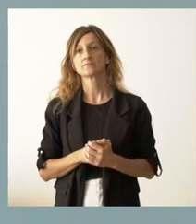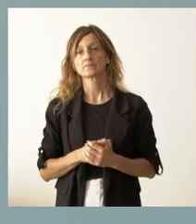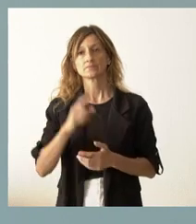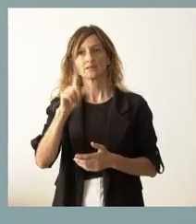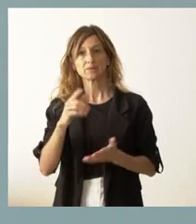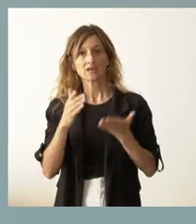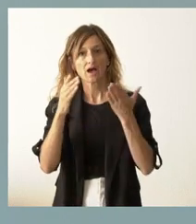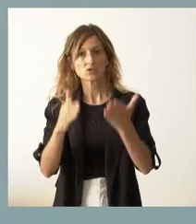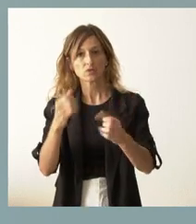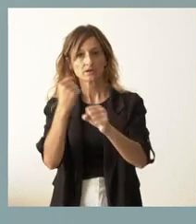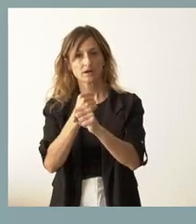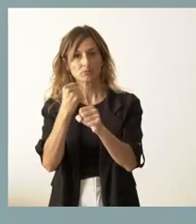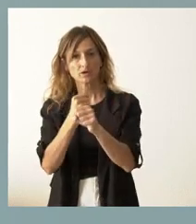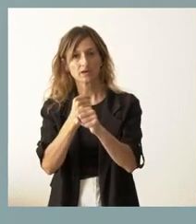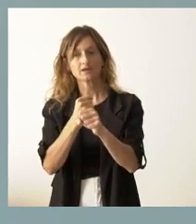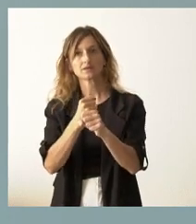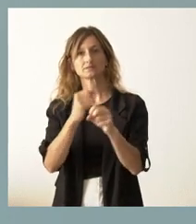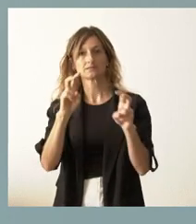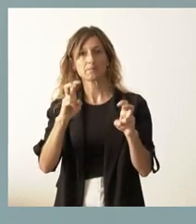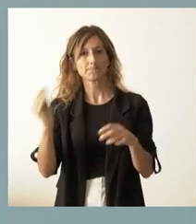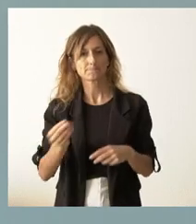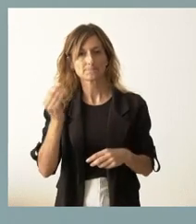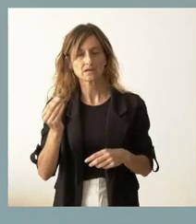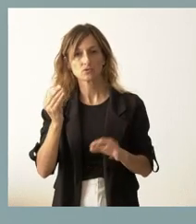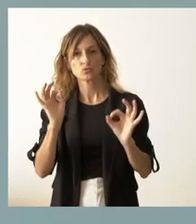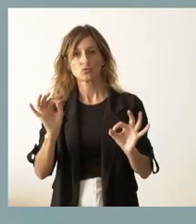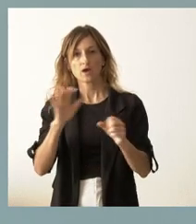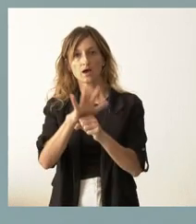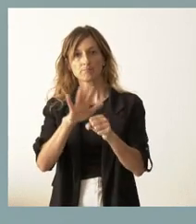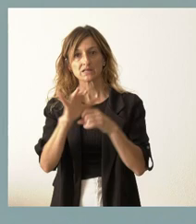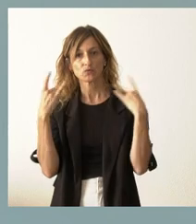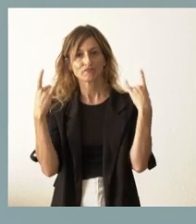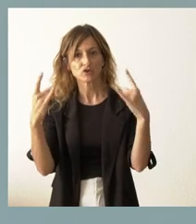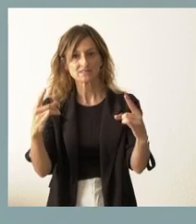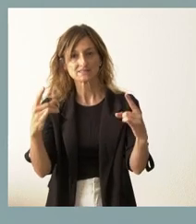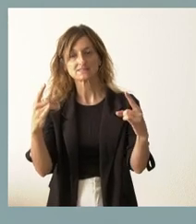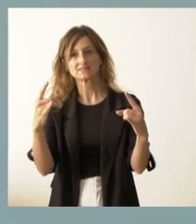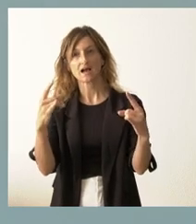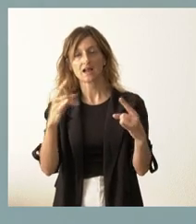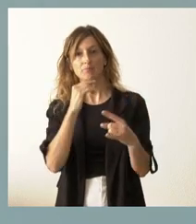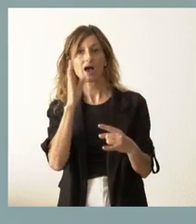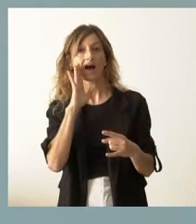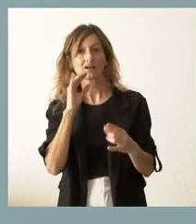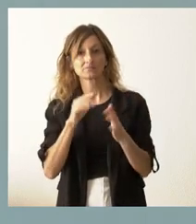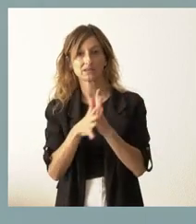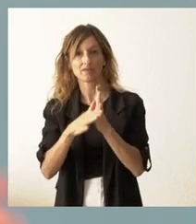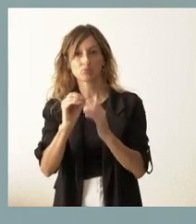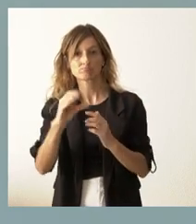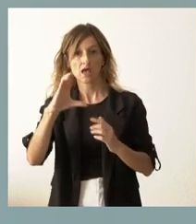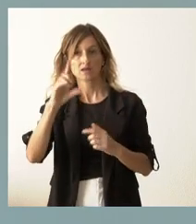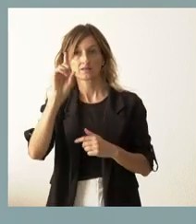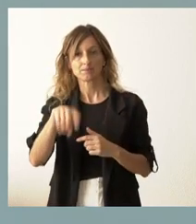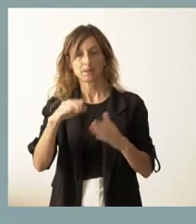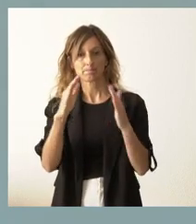ayudas laborales de mejora del ámbito forestal en este incremento que les he descrito, pero también en el ámbito de la